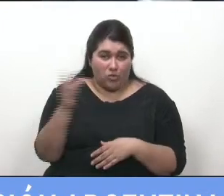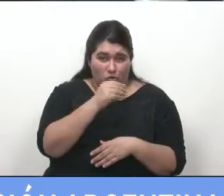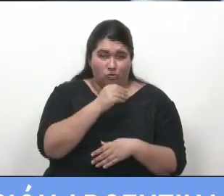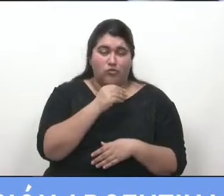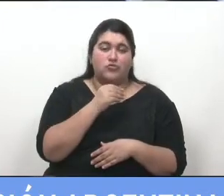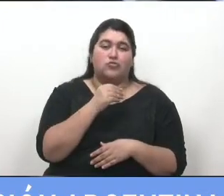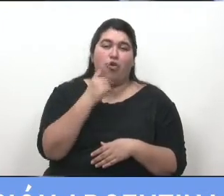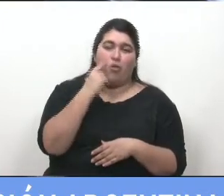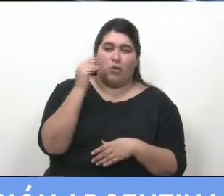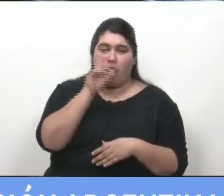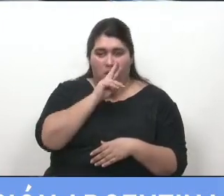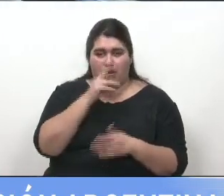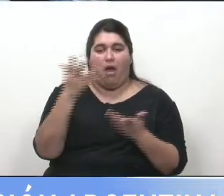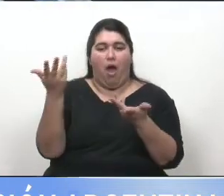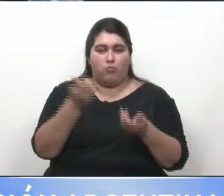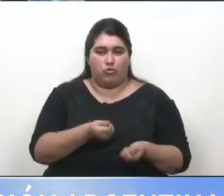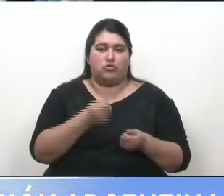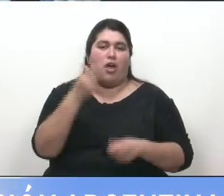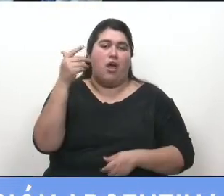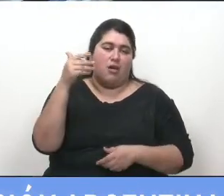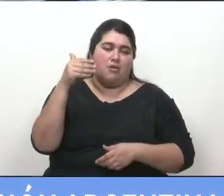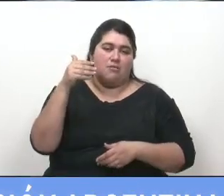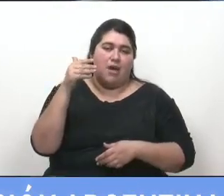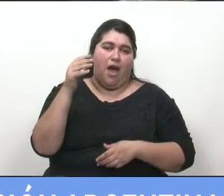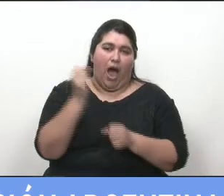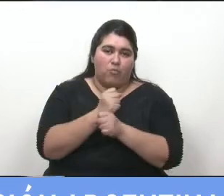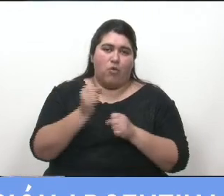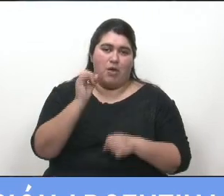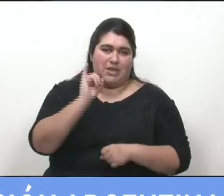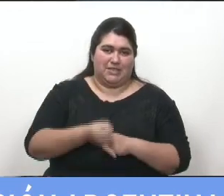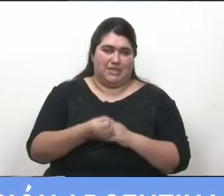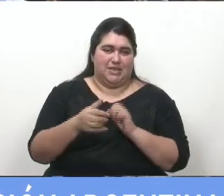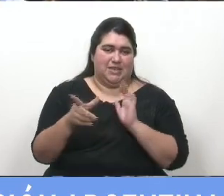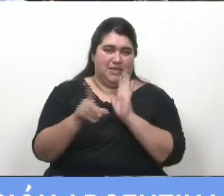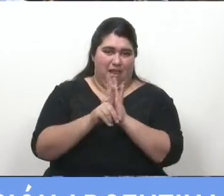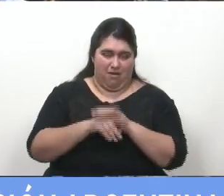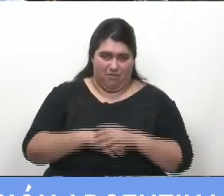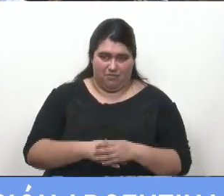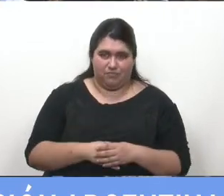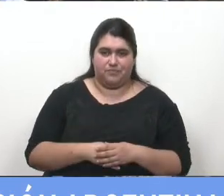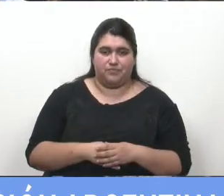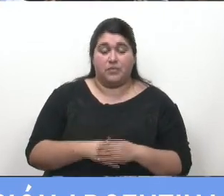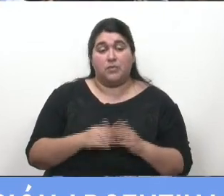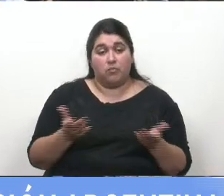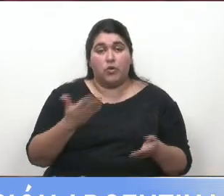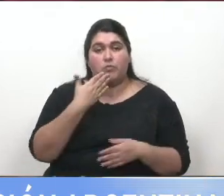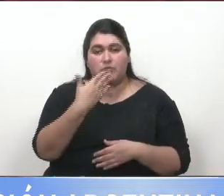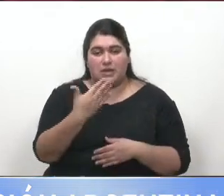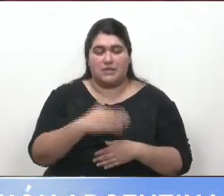que acompañen la aprobación de este proyecto. Bien. Bien. Gracias, senador.